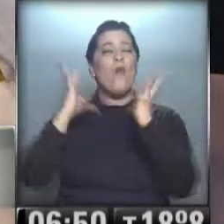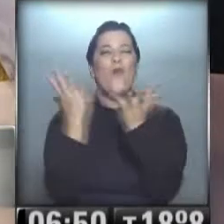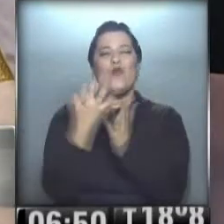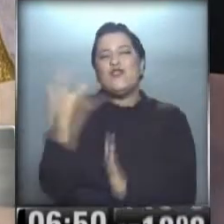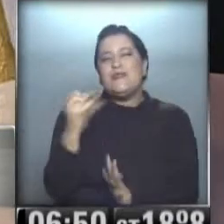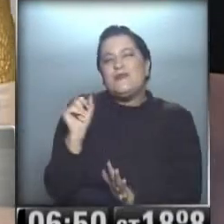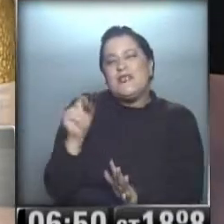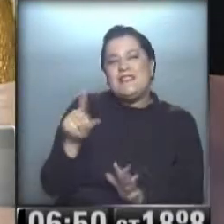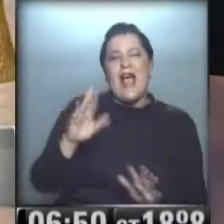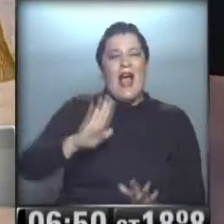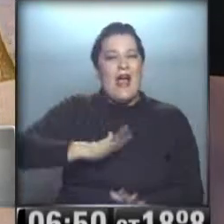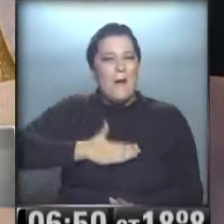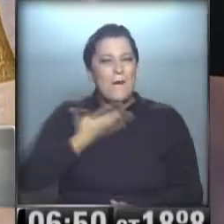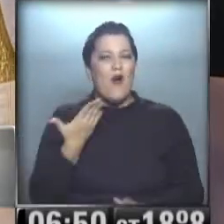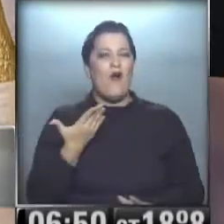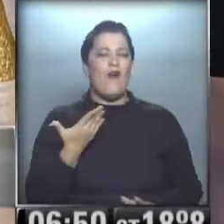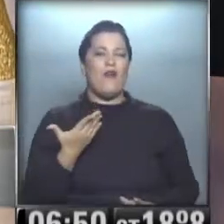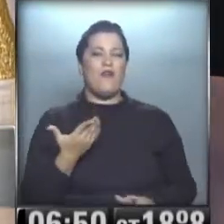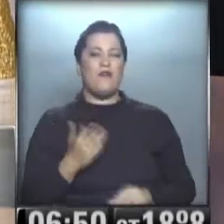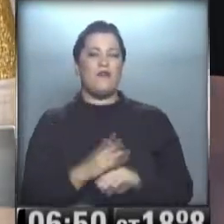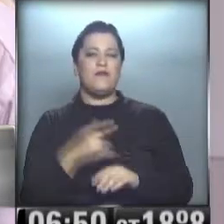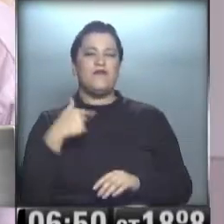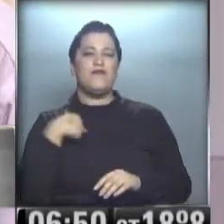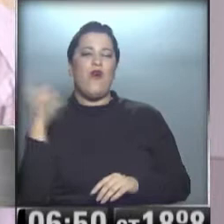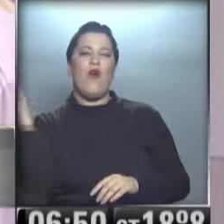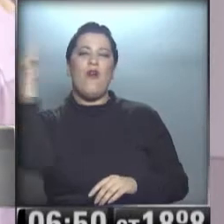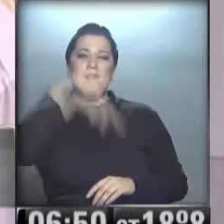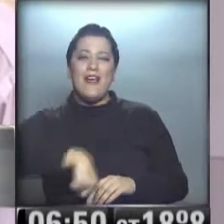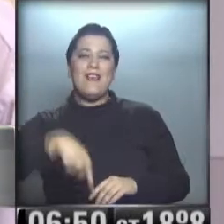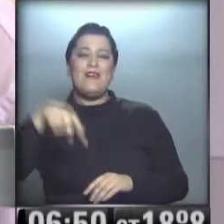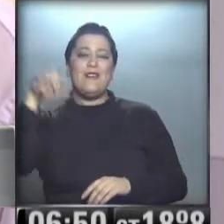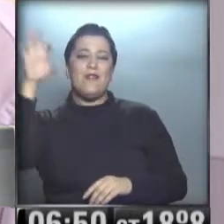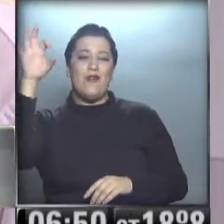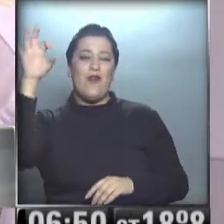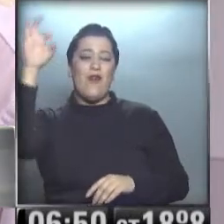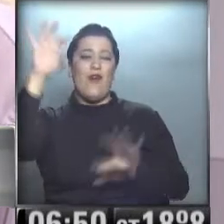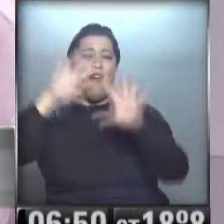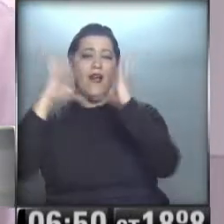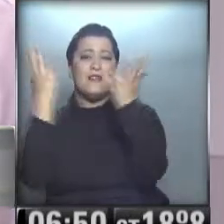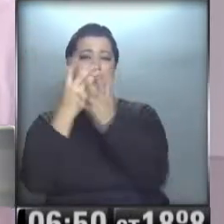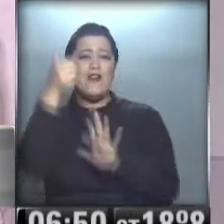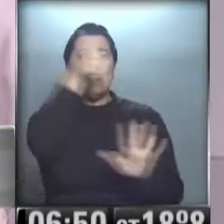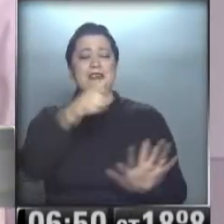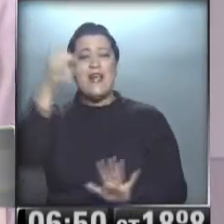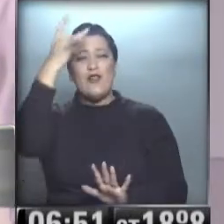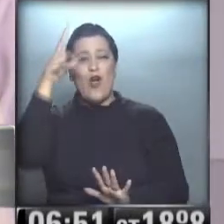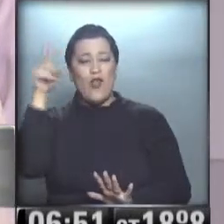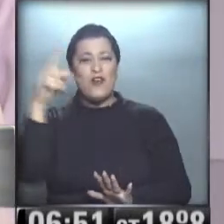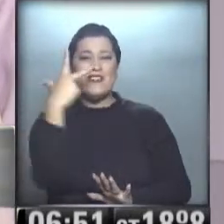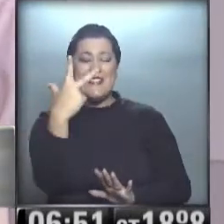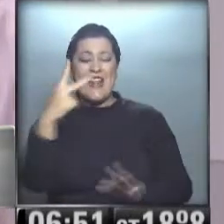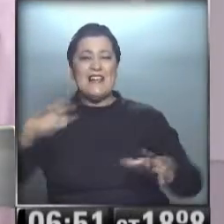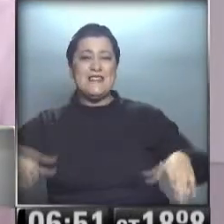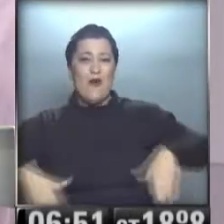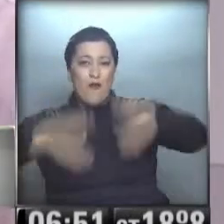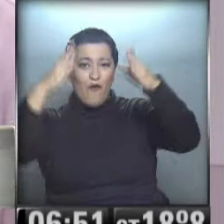¿no? Con tanto amor. Bueno, yo vengo desde el asteroide B612, donde tengo tres volcanes que